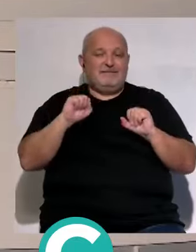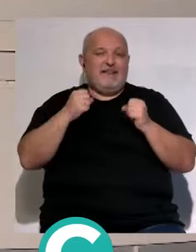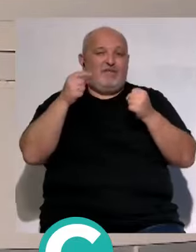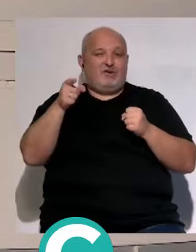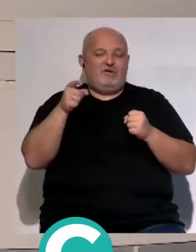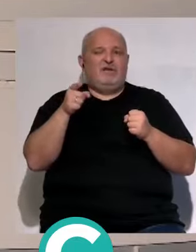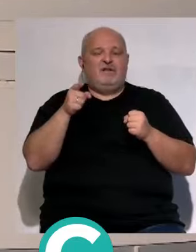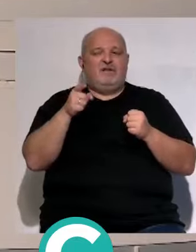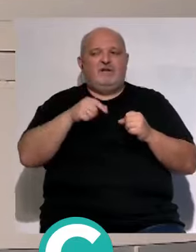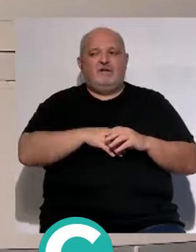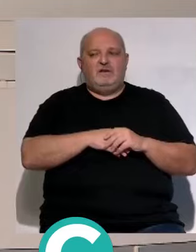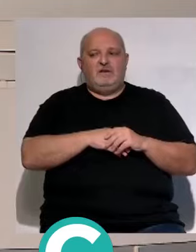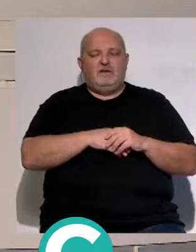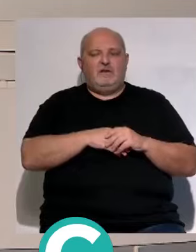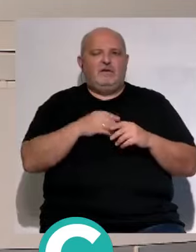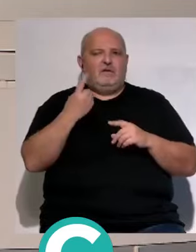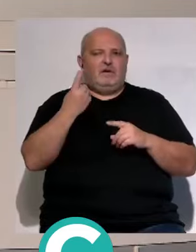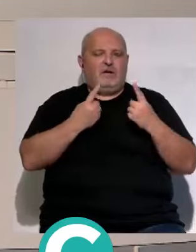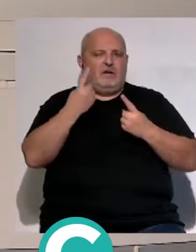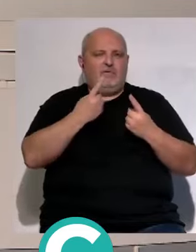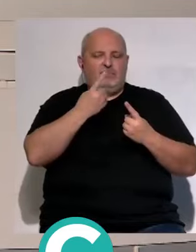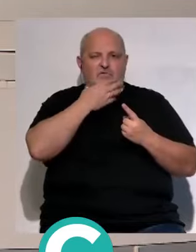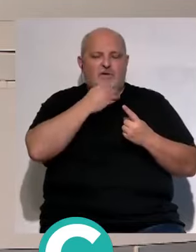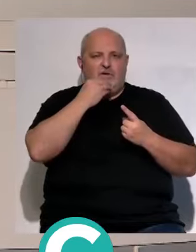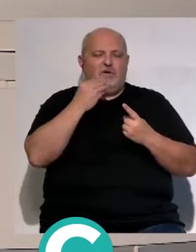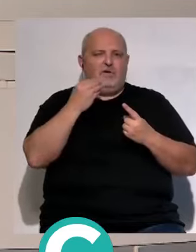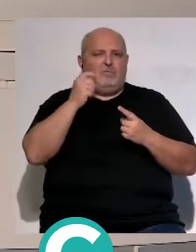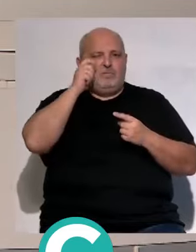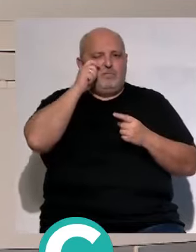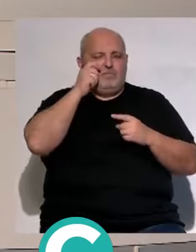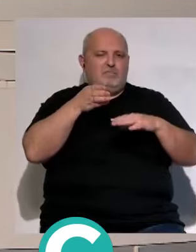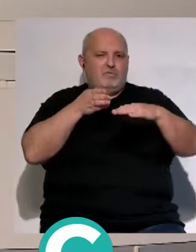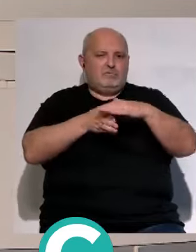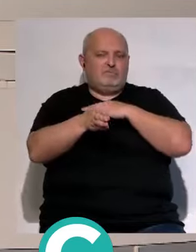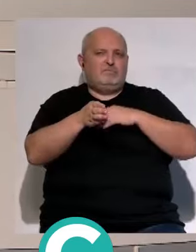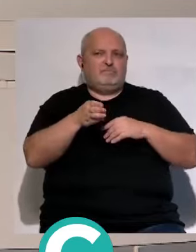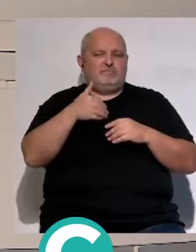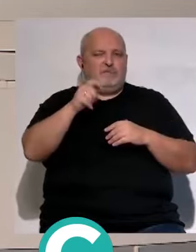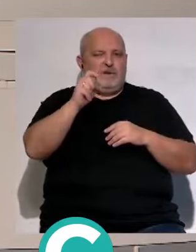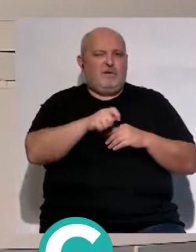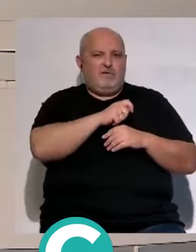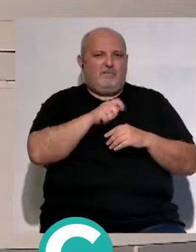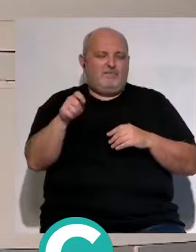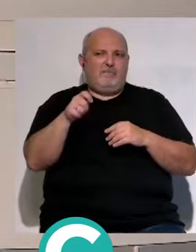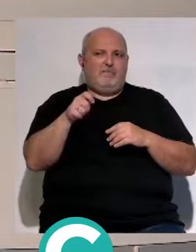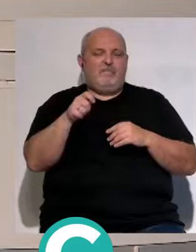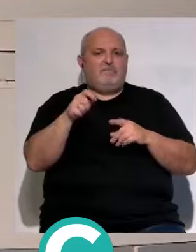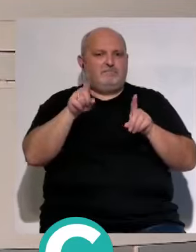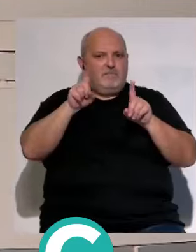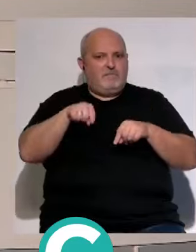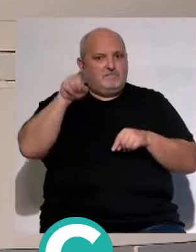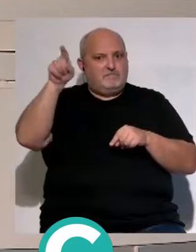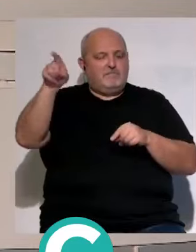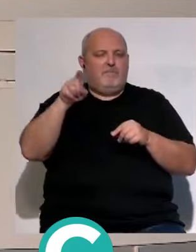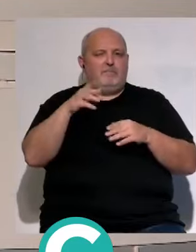lo que genera y hay muchos actos bonitos como un museo un museo que se va a inaugurar y que va